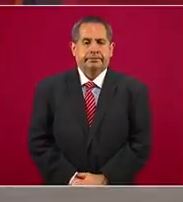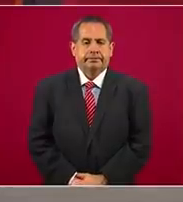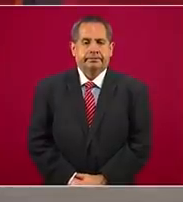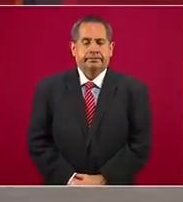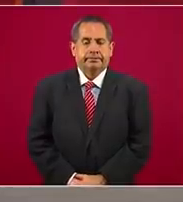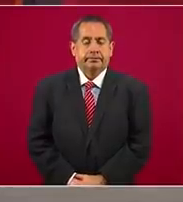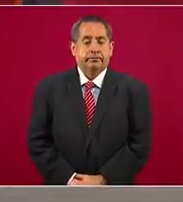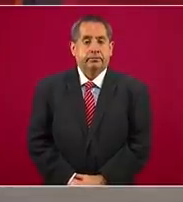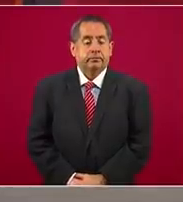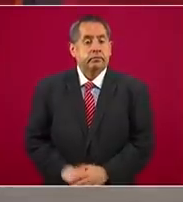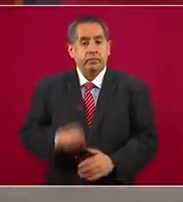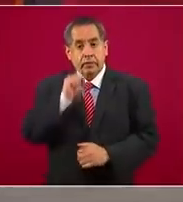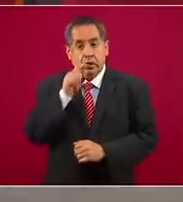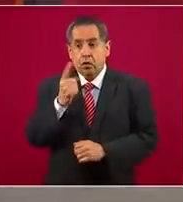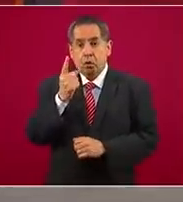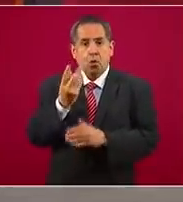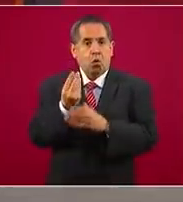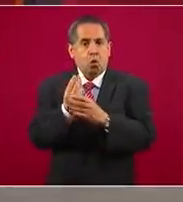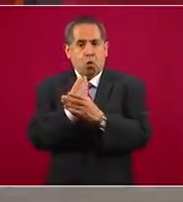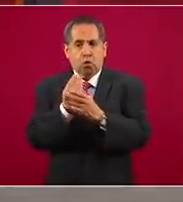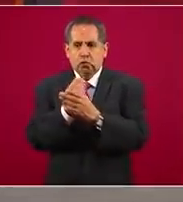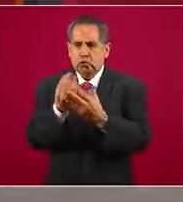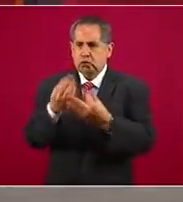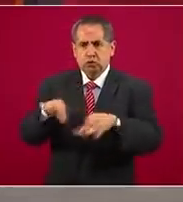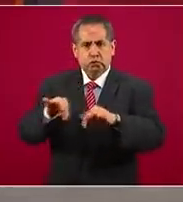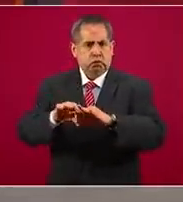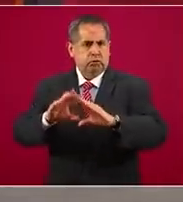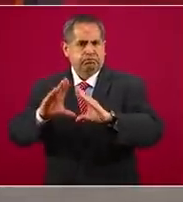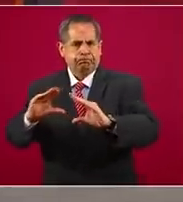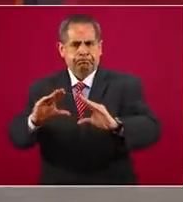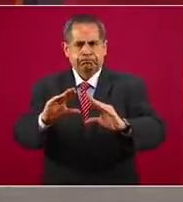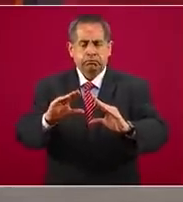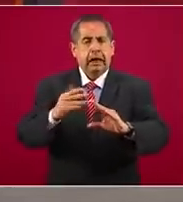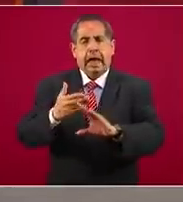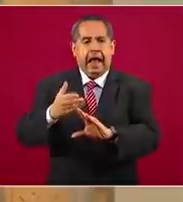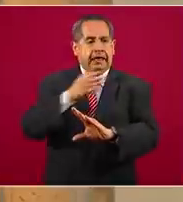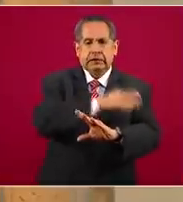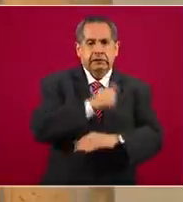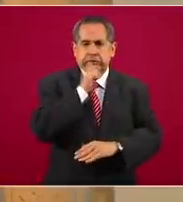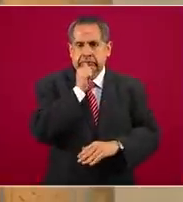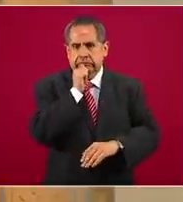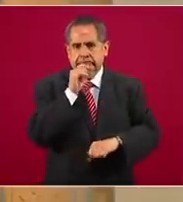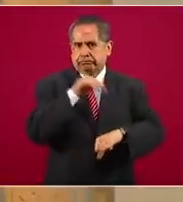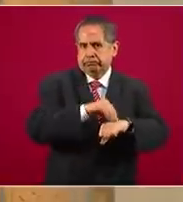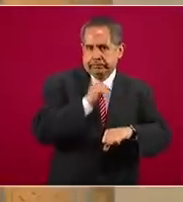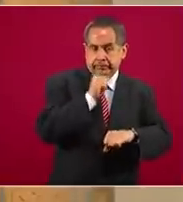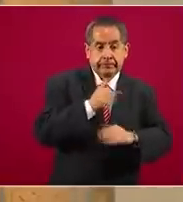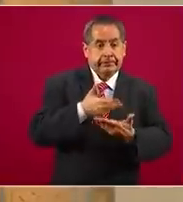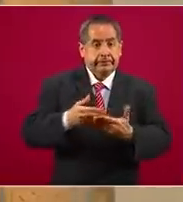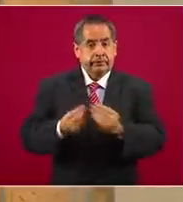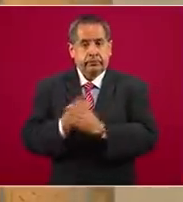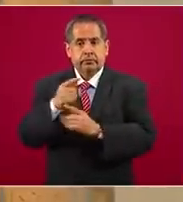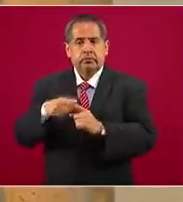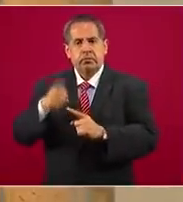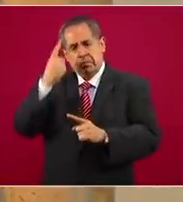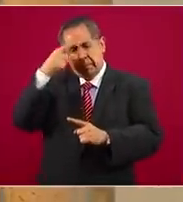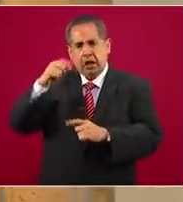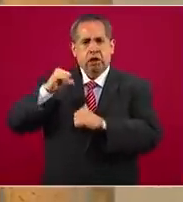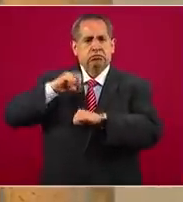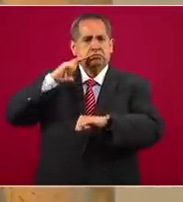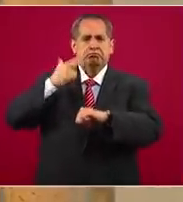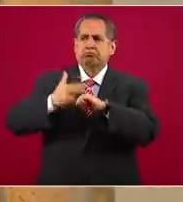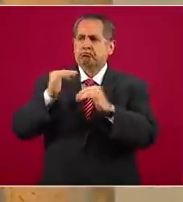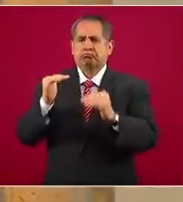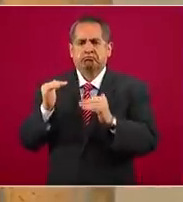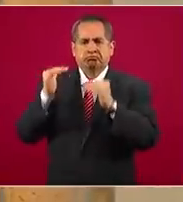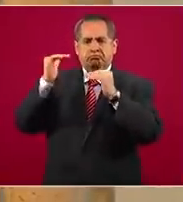Y un curso importante que no lo habíamos podido implementar era para los mandos, o todos